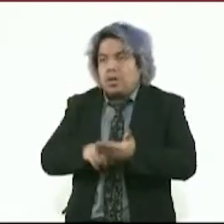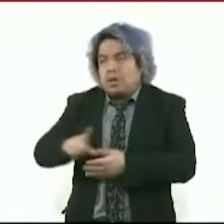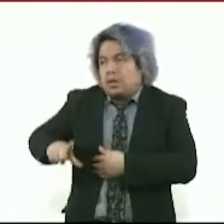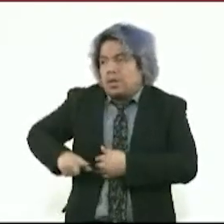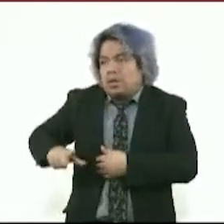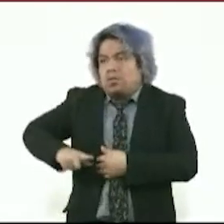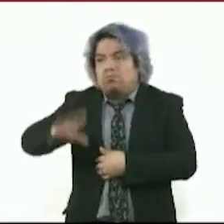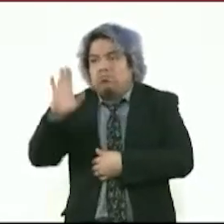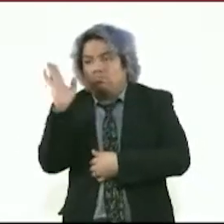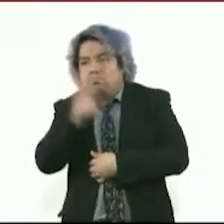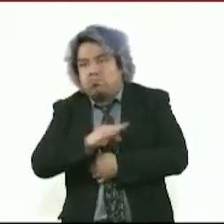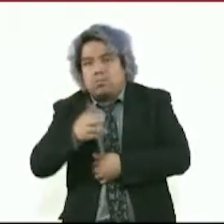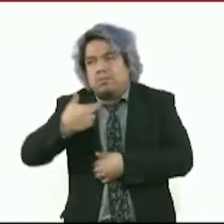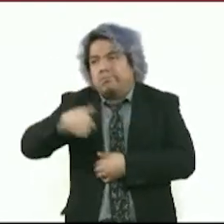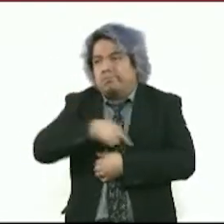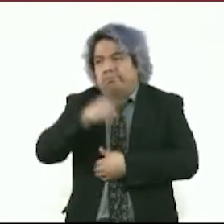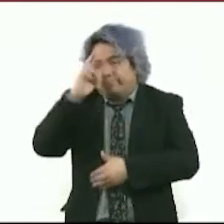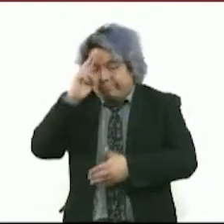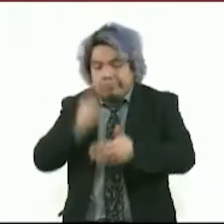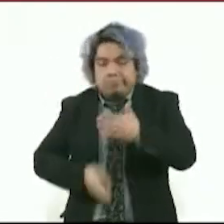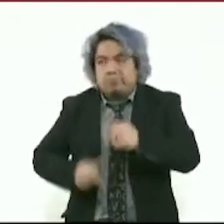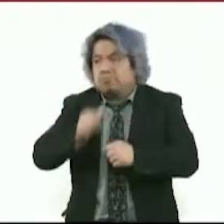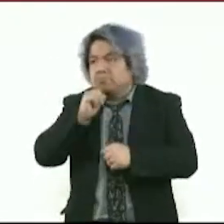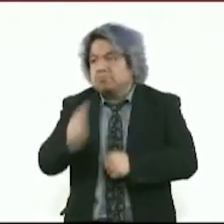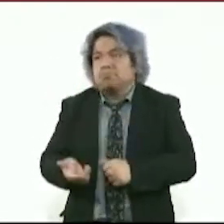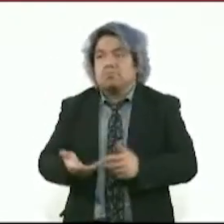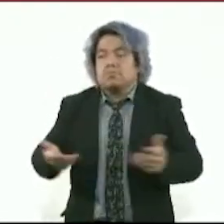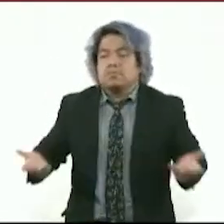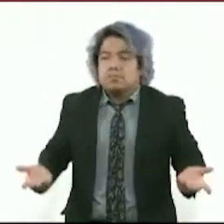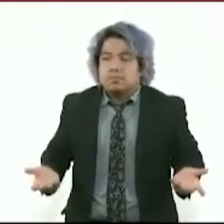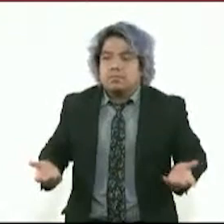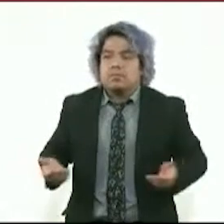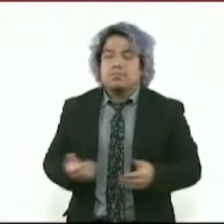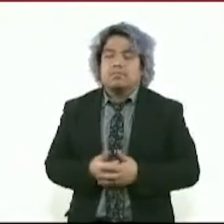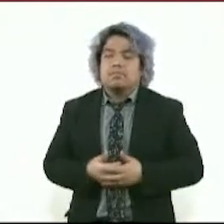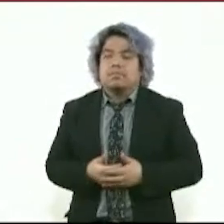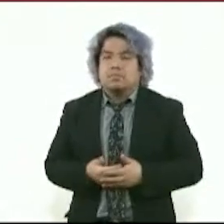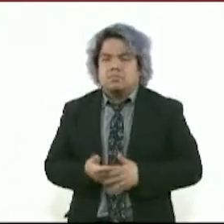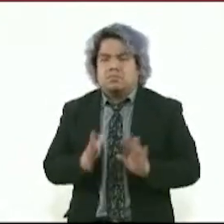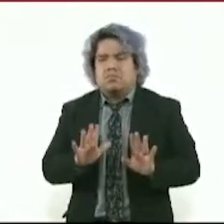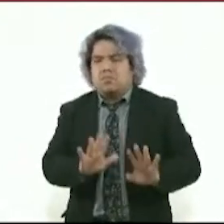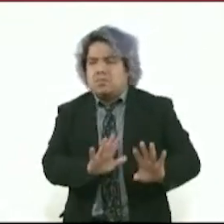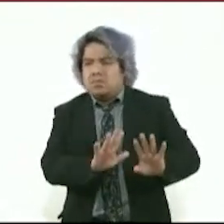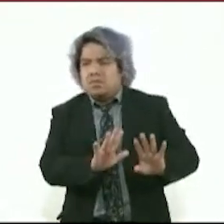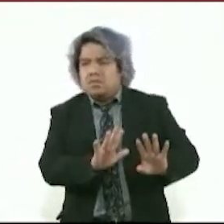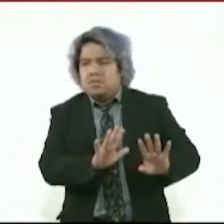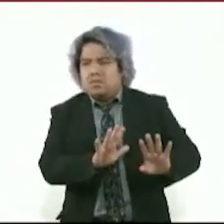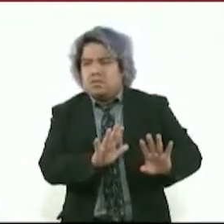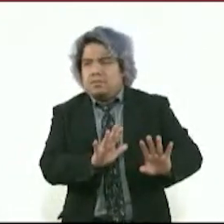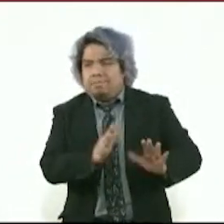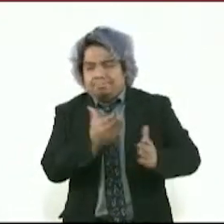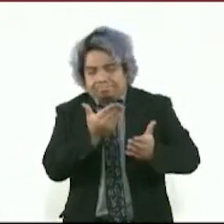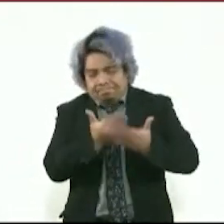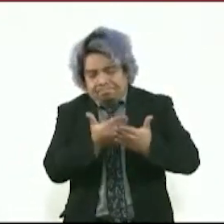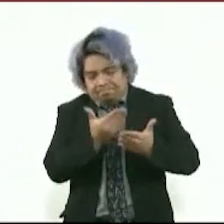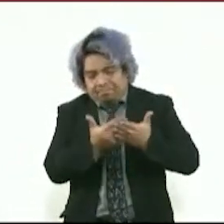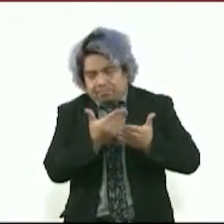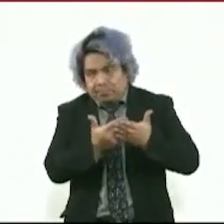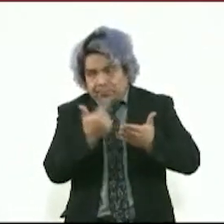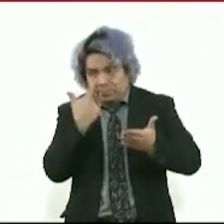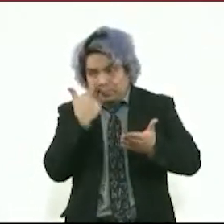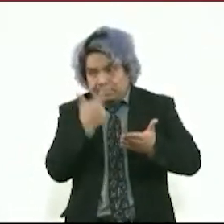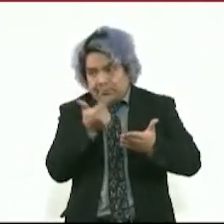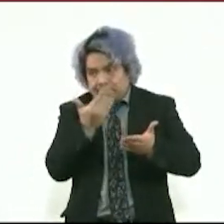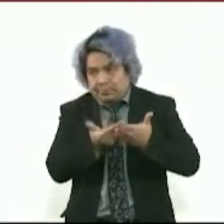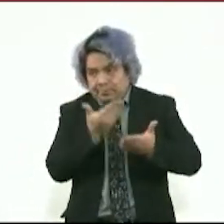que lo que le llamó la atención es la campaña de desprestigio contra el gobierno capitalino que viene bajo el tema de la entrega de